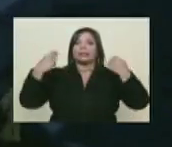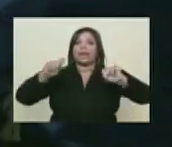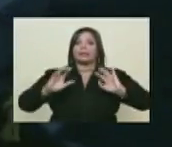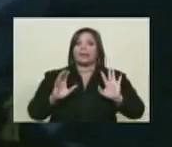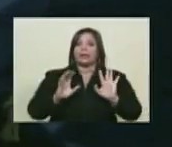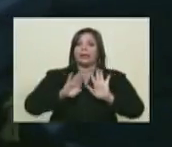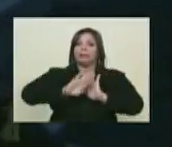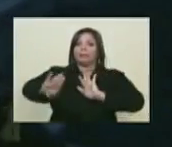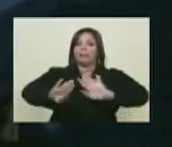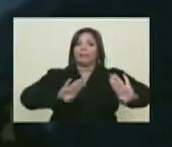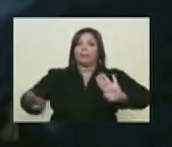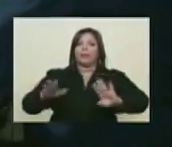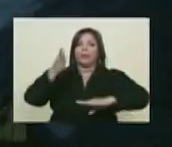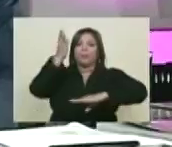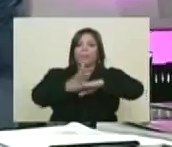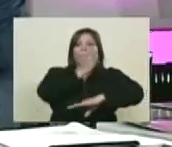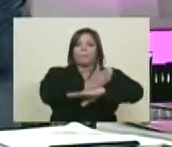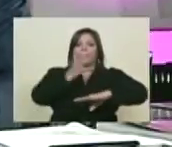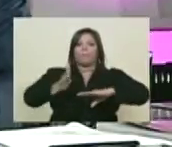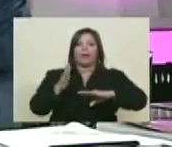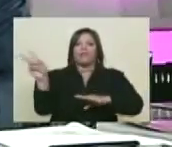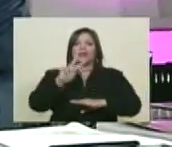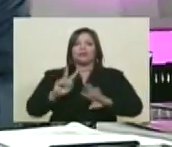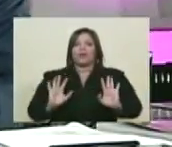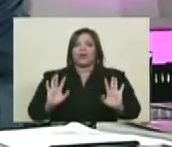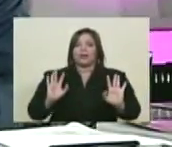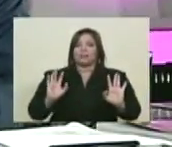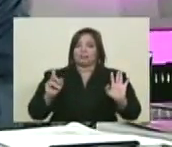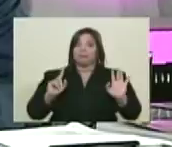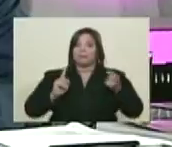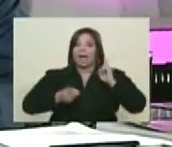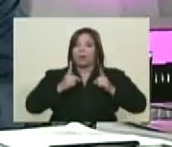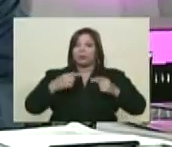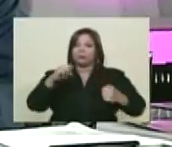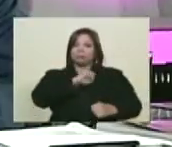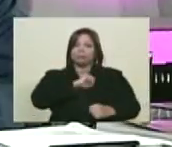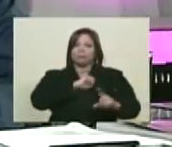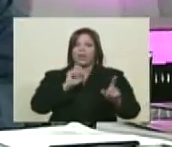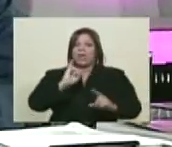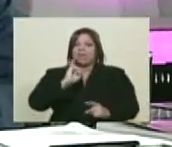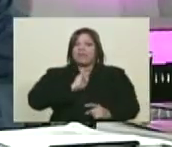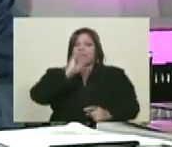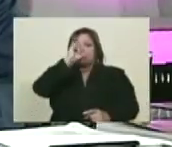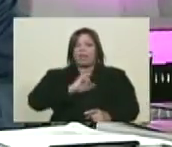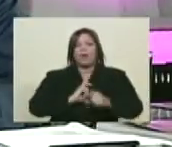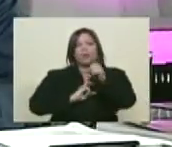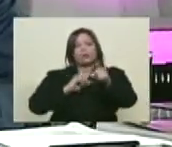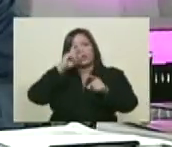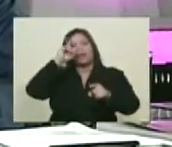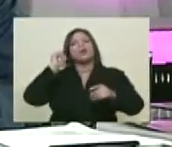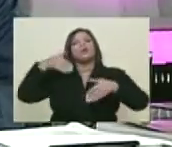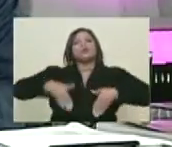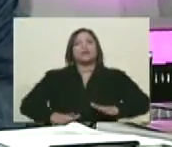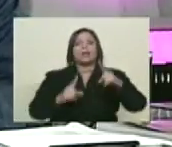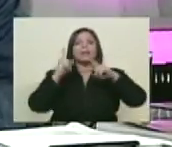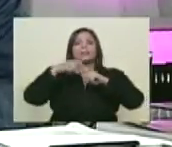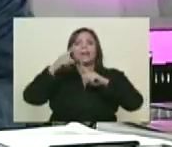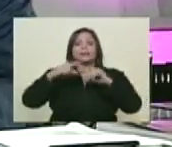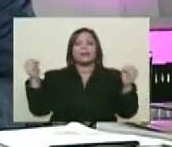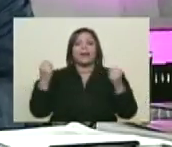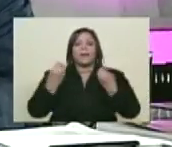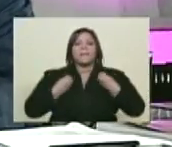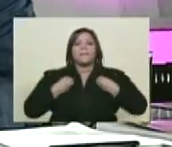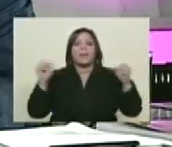fraccionar la integridad territorial venezolana. Pero desde el punto de vista de la identidad, ustedes los andinos, naciste en el Táchira y vives en Mérida.